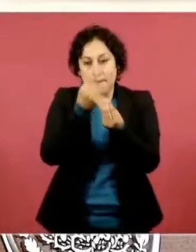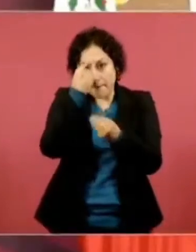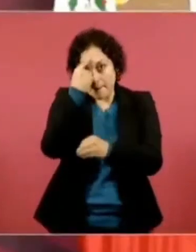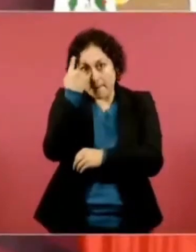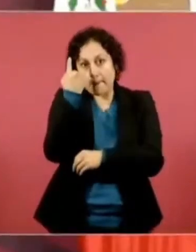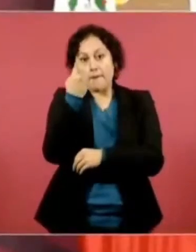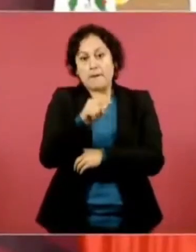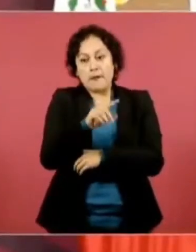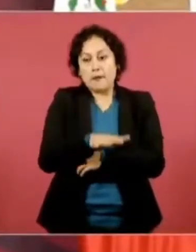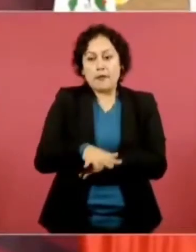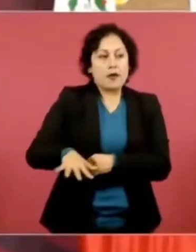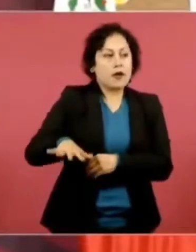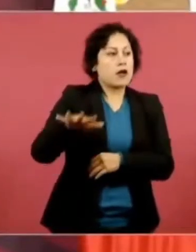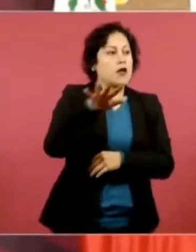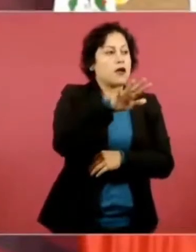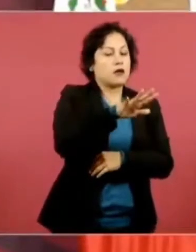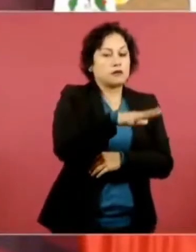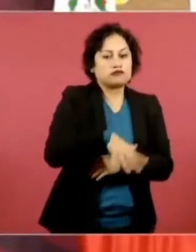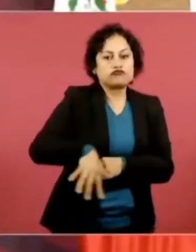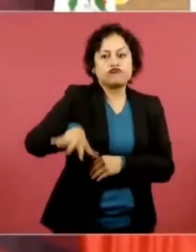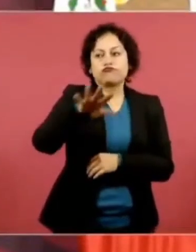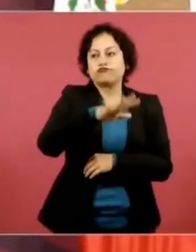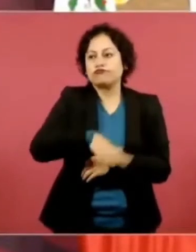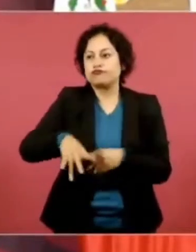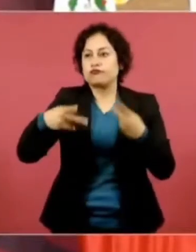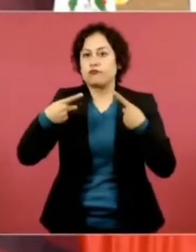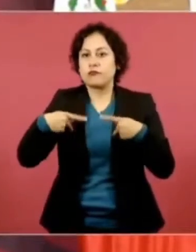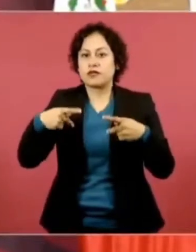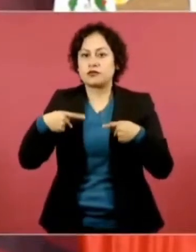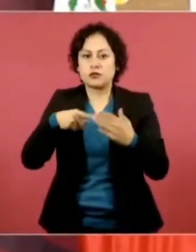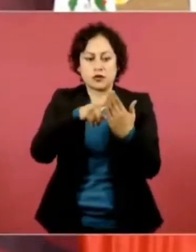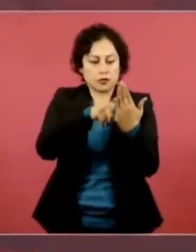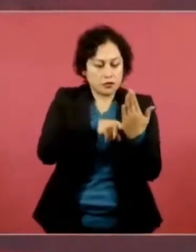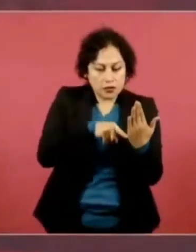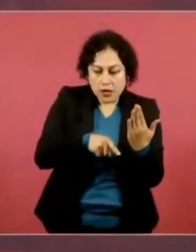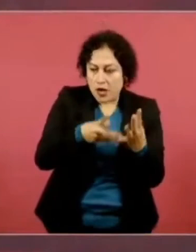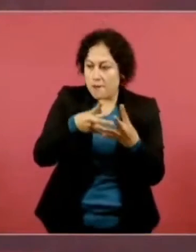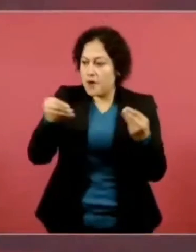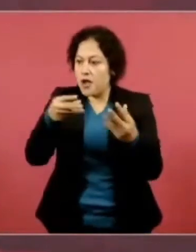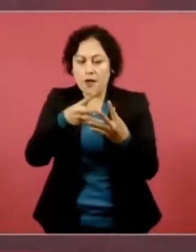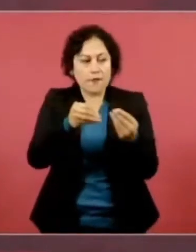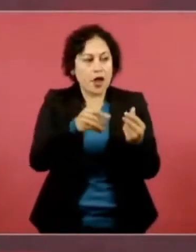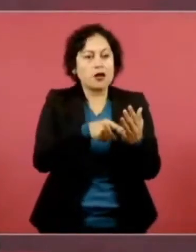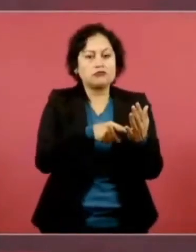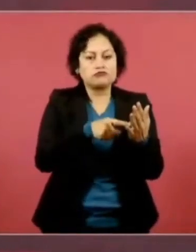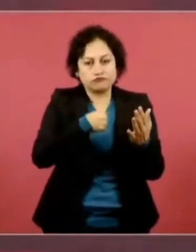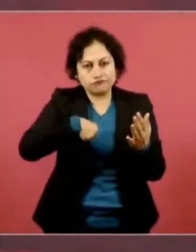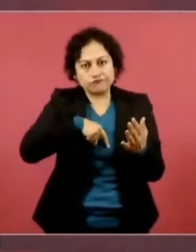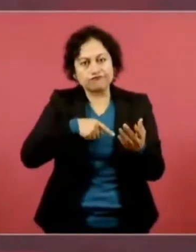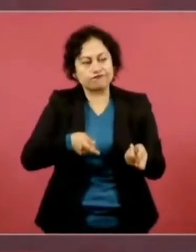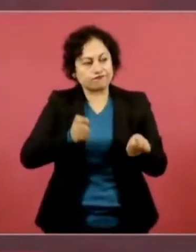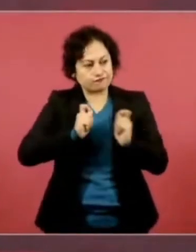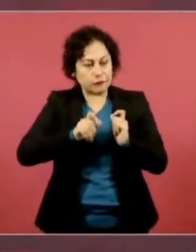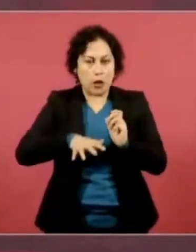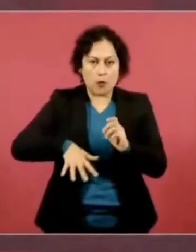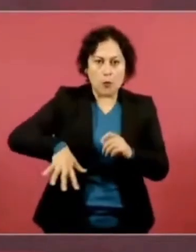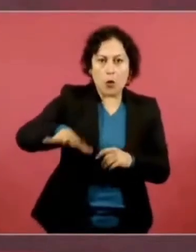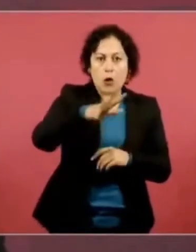consideradas desaparecidas. y hemos avanzado bastante y le queremos dar